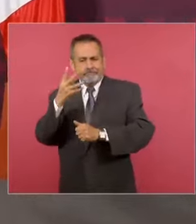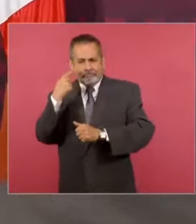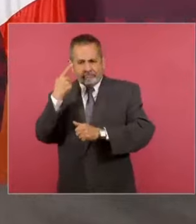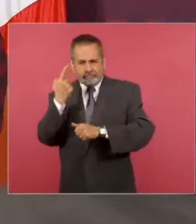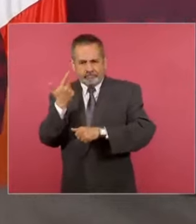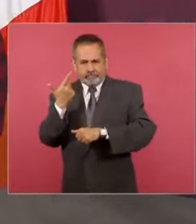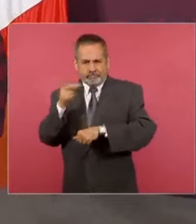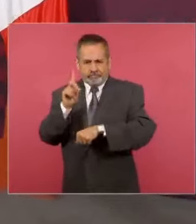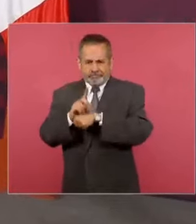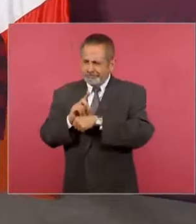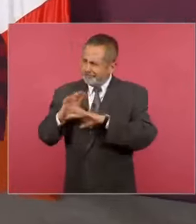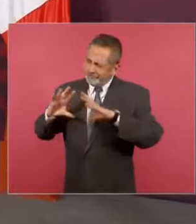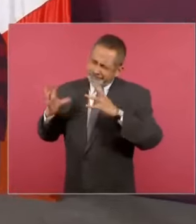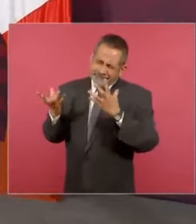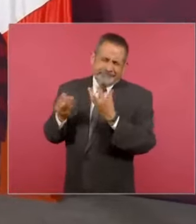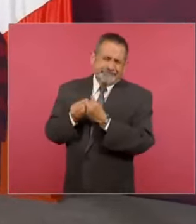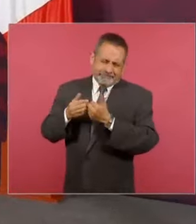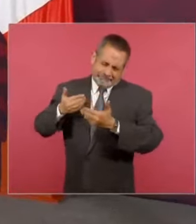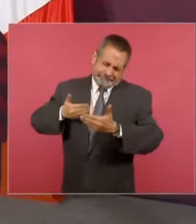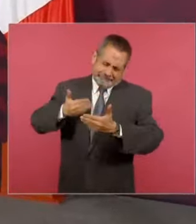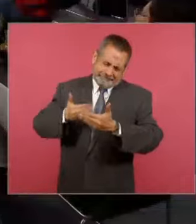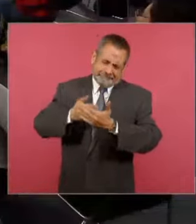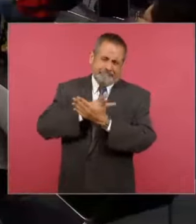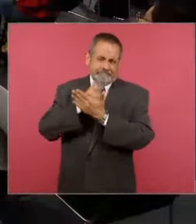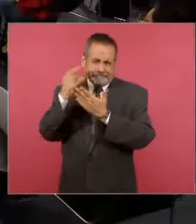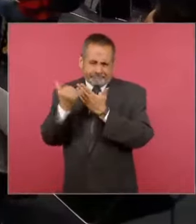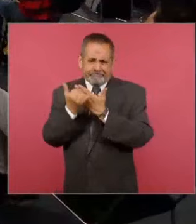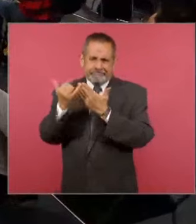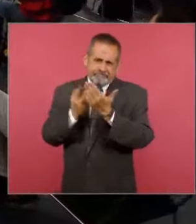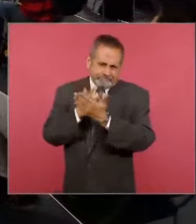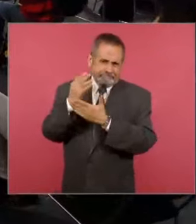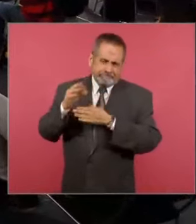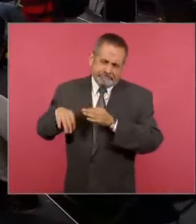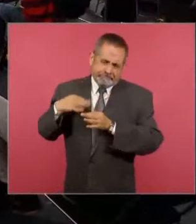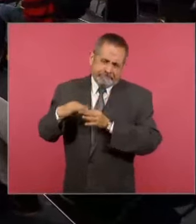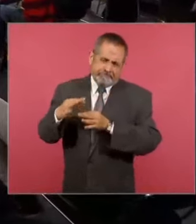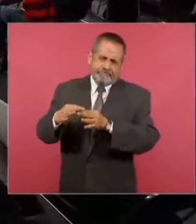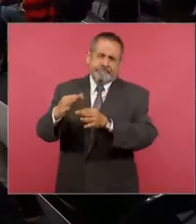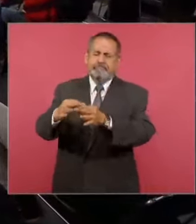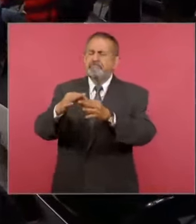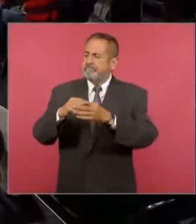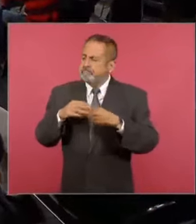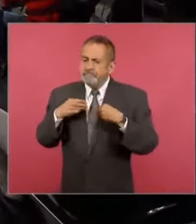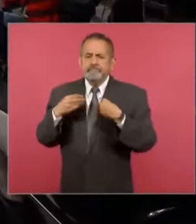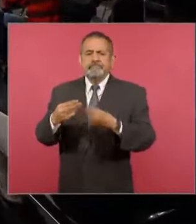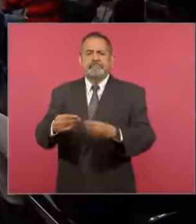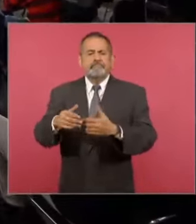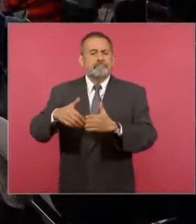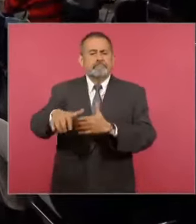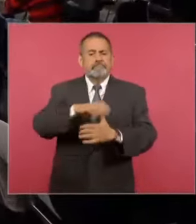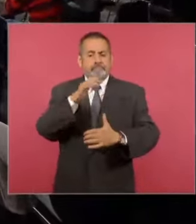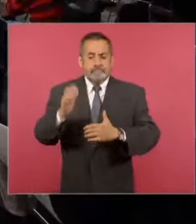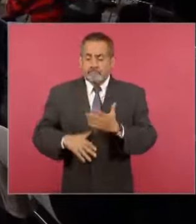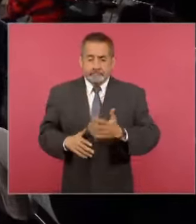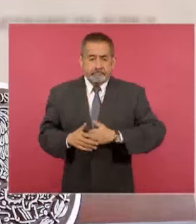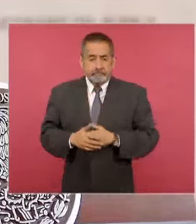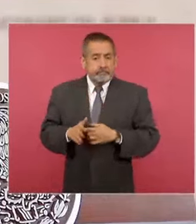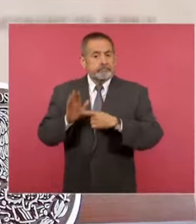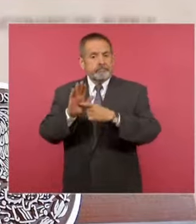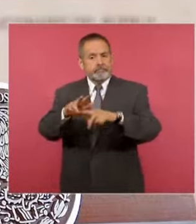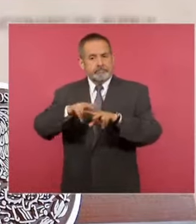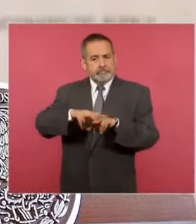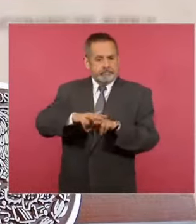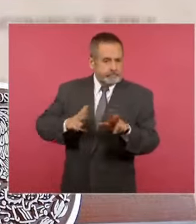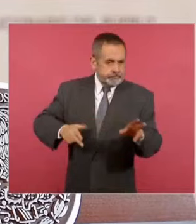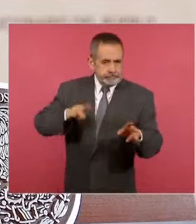a sacar todos estos proyectos. Tenemos que ir concluyendo, aquí se daba cuenta el Tren